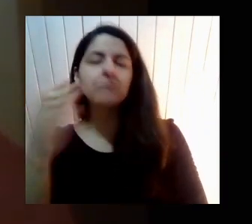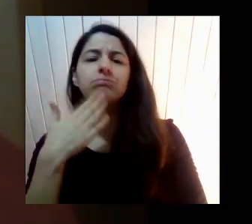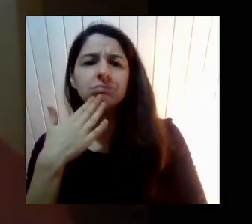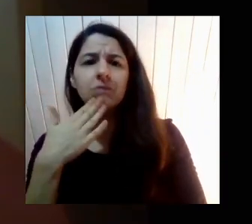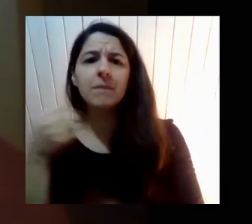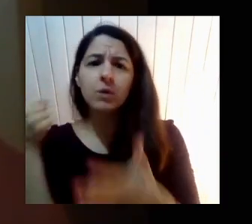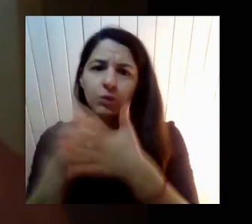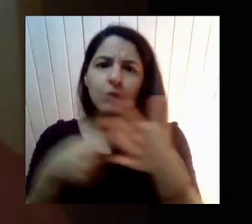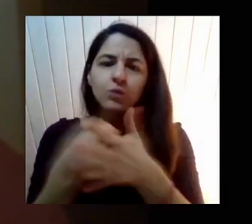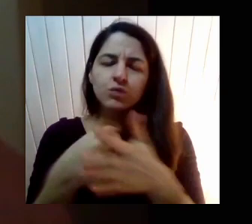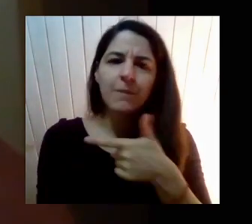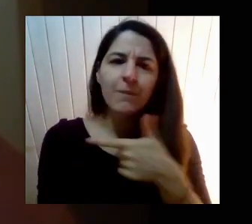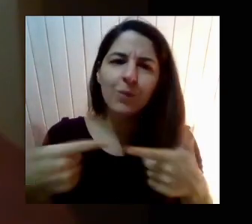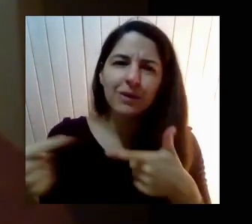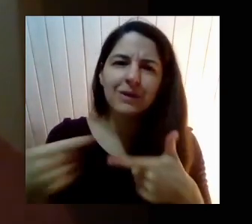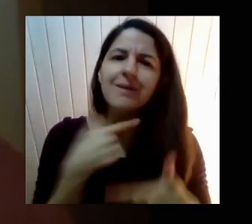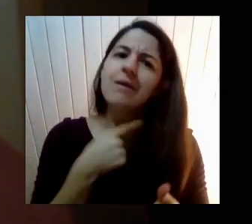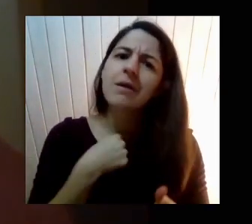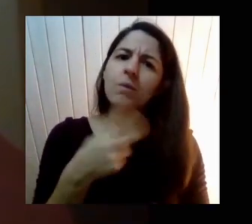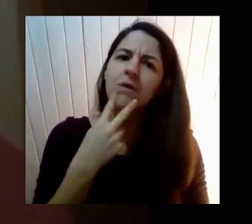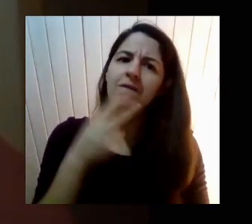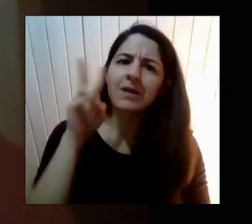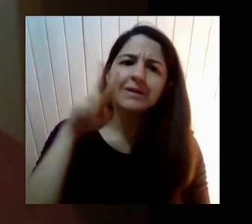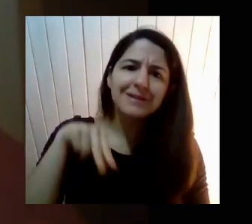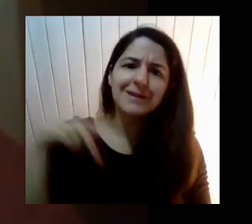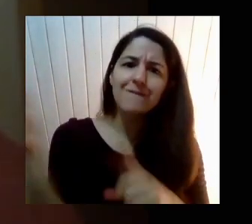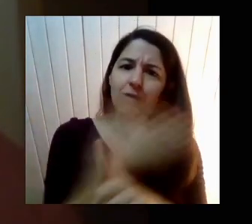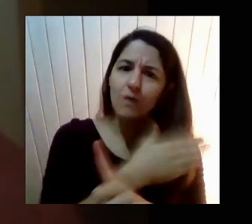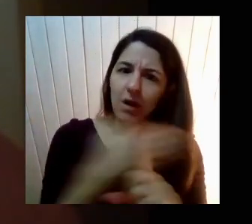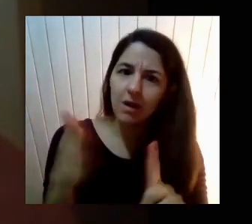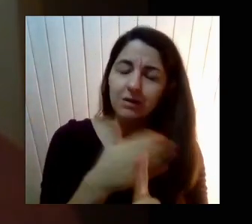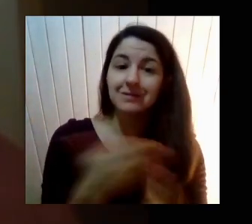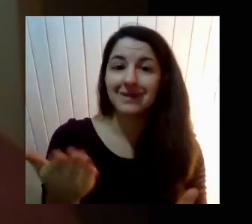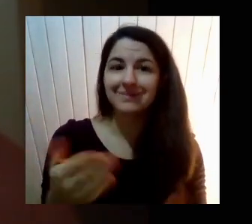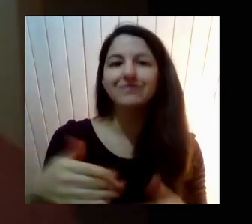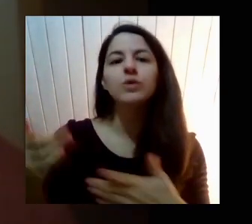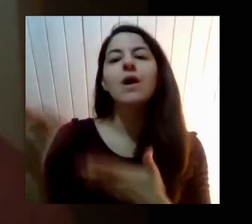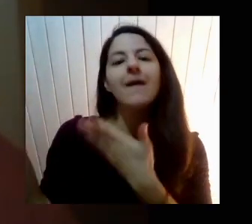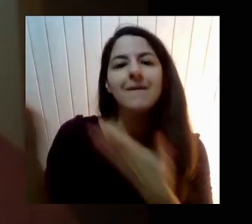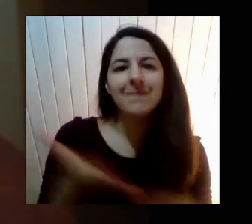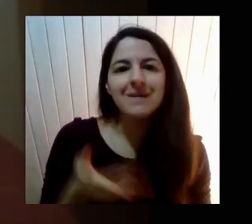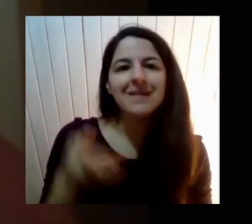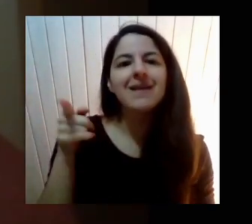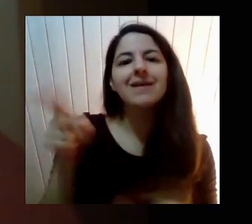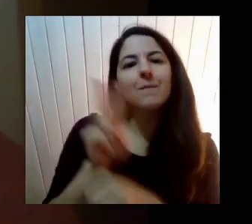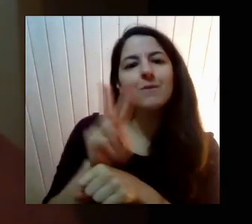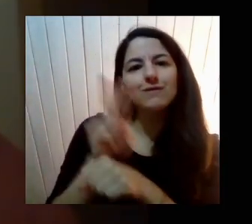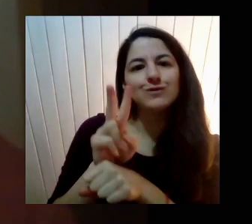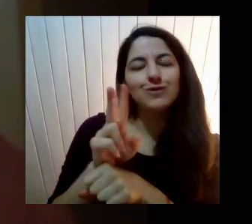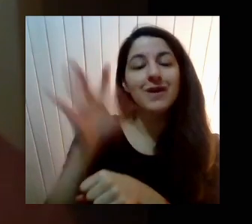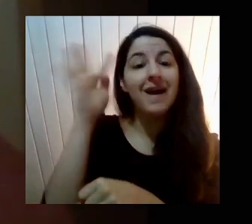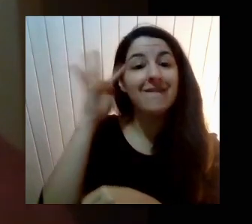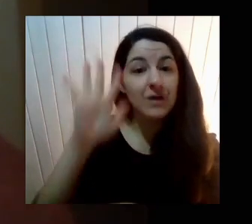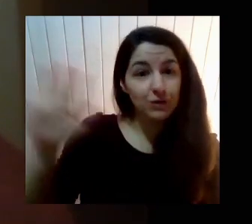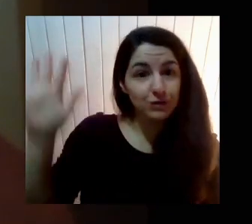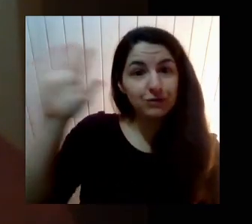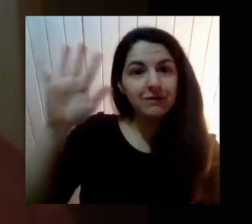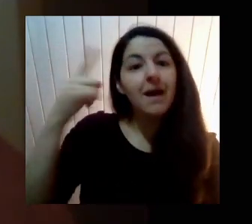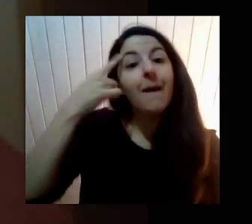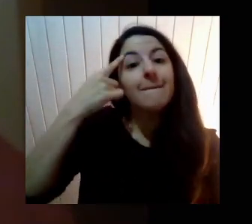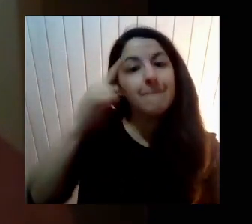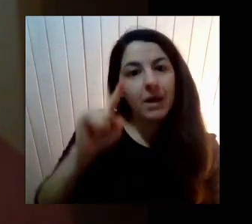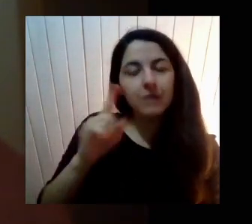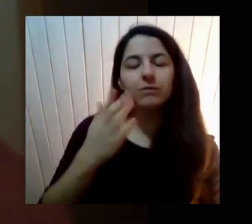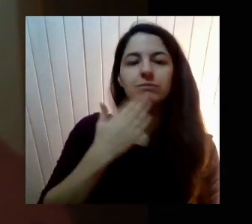Nuestra invitada y colega Ya lo dijo Yerko, es profesora, cierto, de filosofía Pero además Entendemos que Desde el